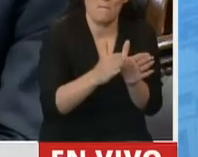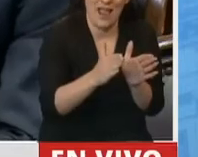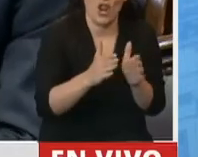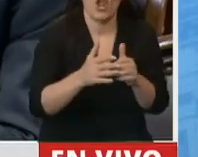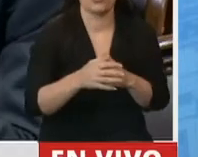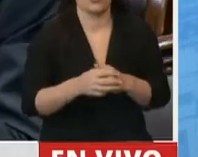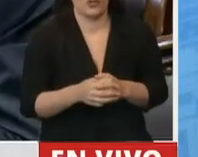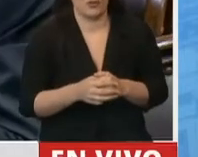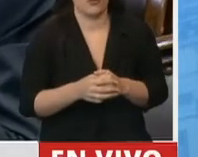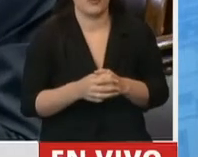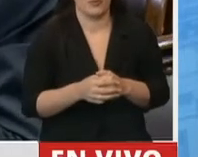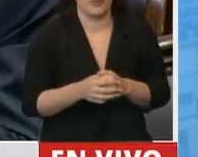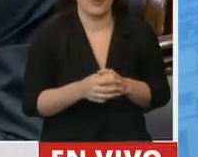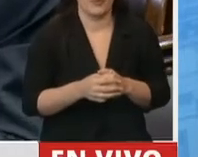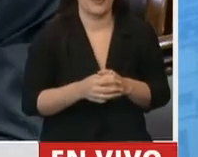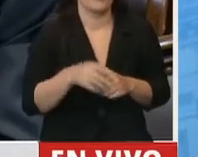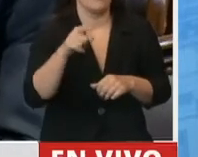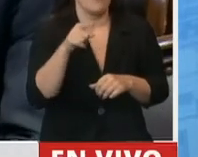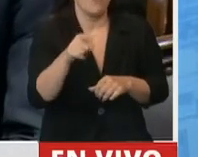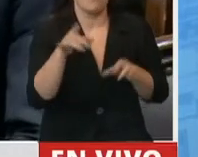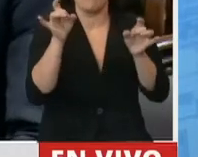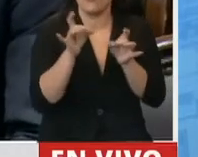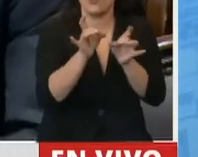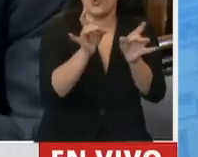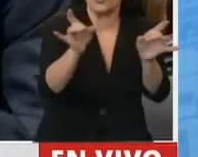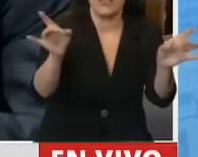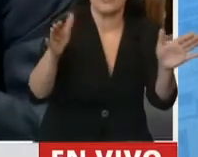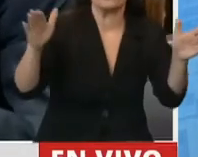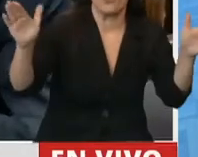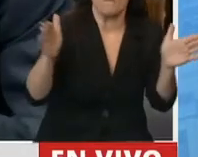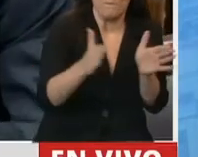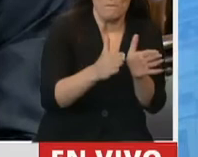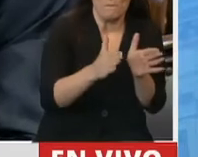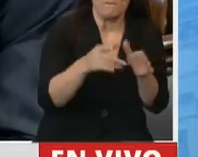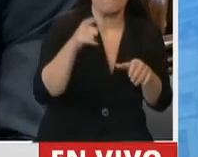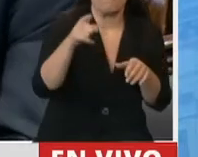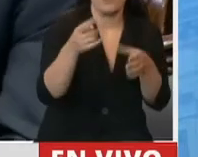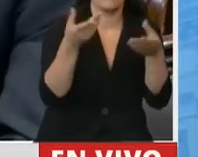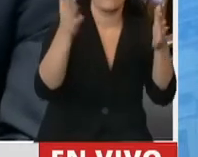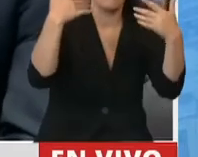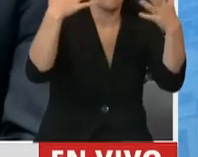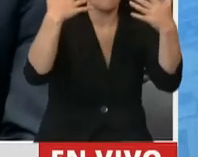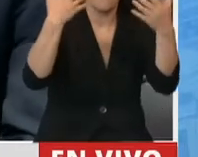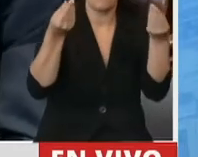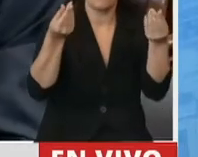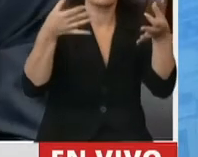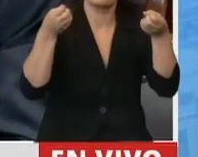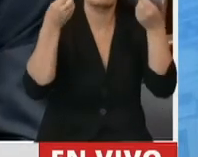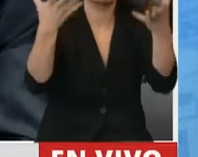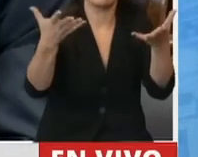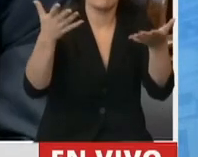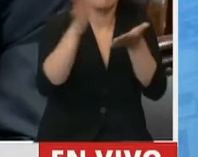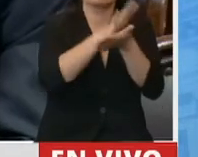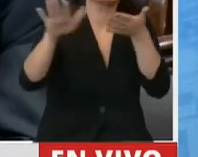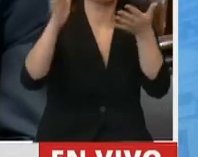que a su vez se traduce en menos contaminación y en una mejora de la calidad del aire. Por dar otro